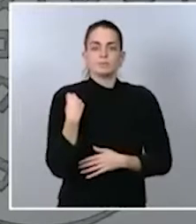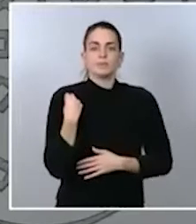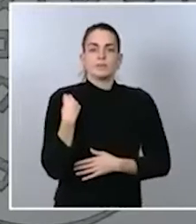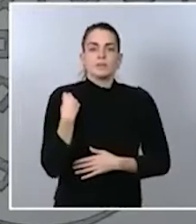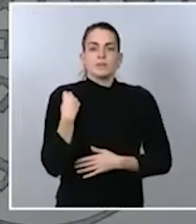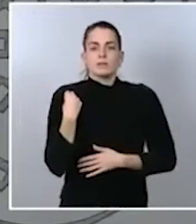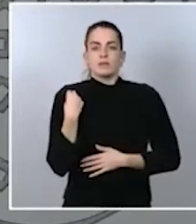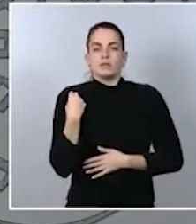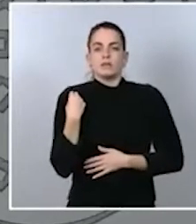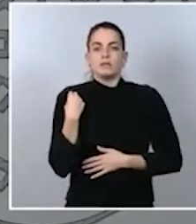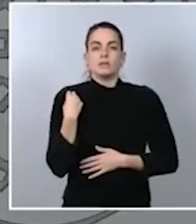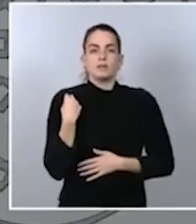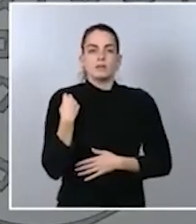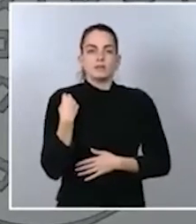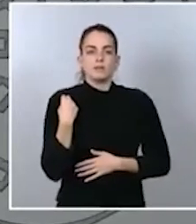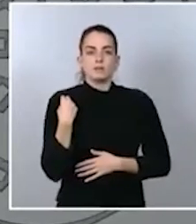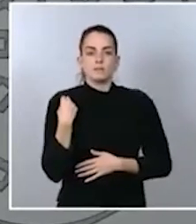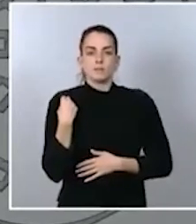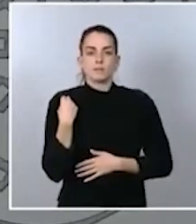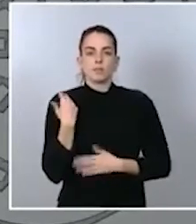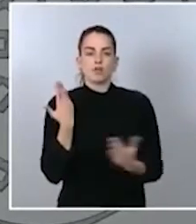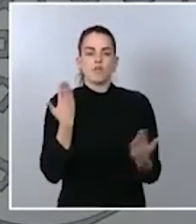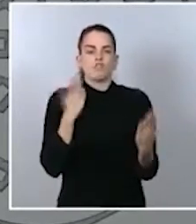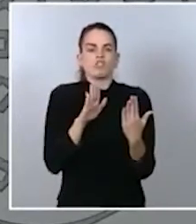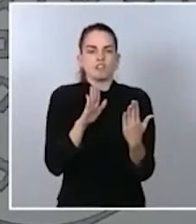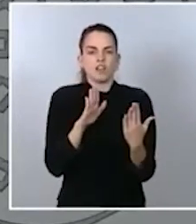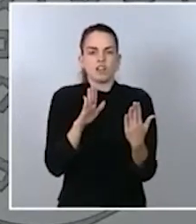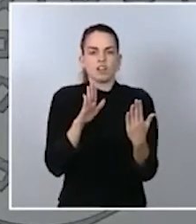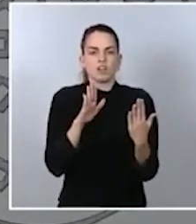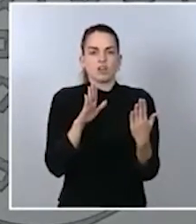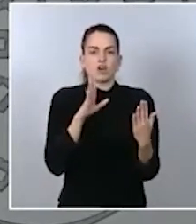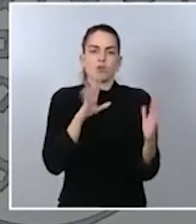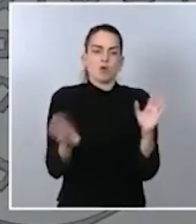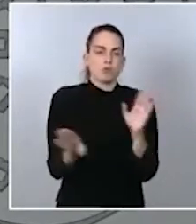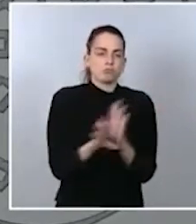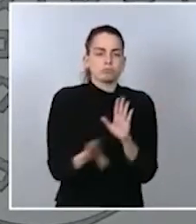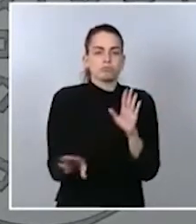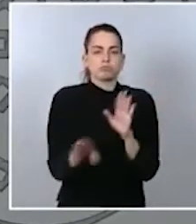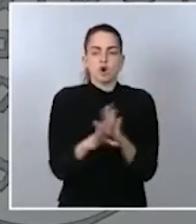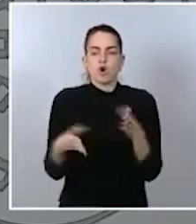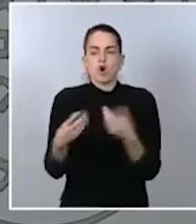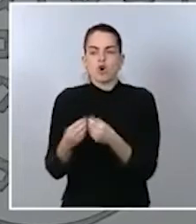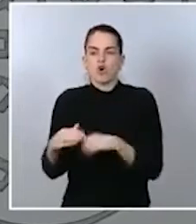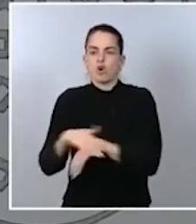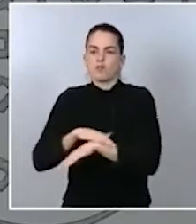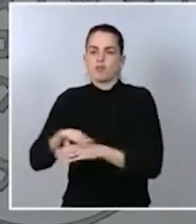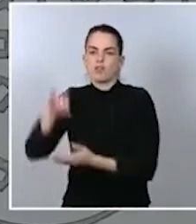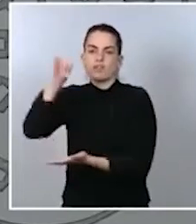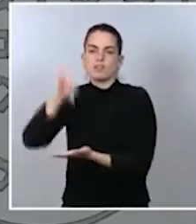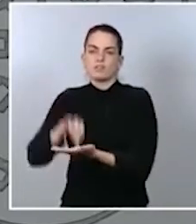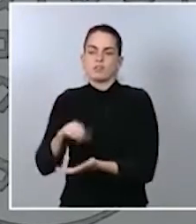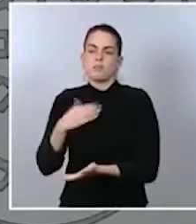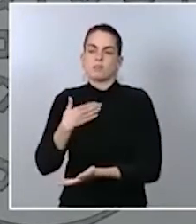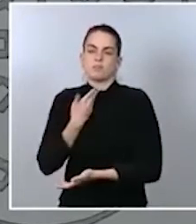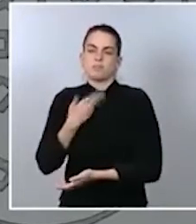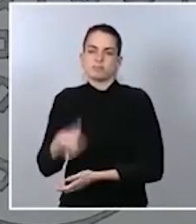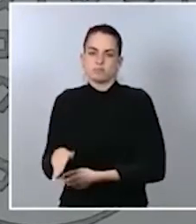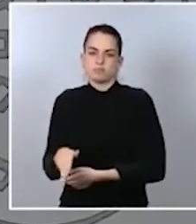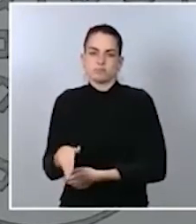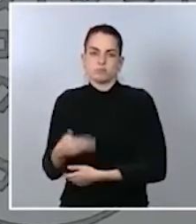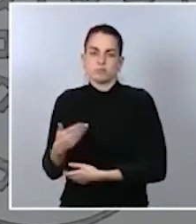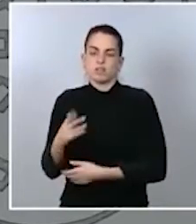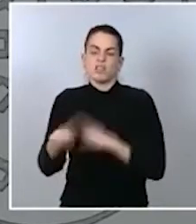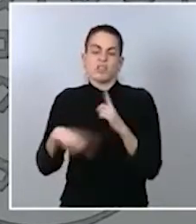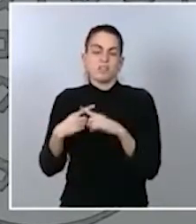de la confrontación con, en este caso, con el gobierno central por parte de la Comunidad de Madrid no ayuda realmente